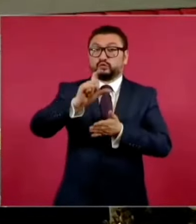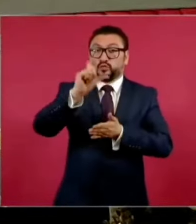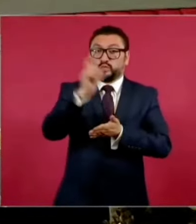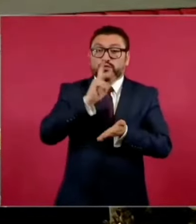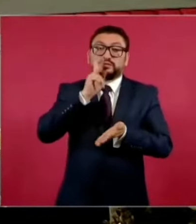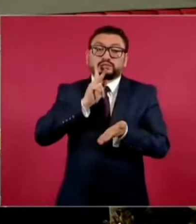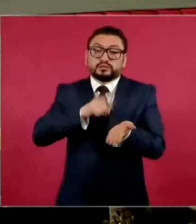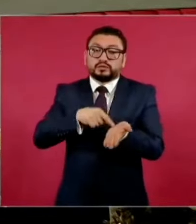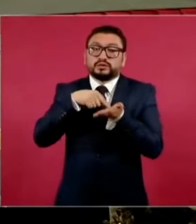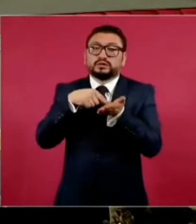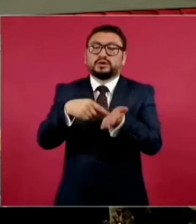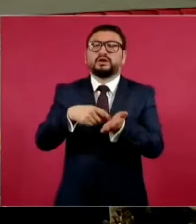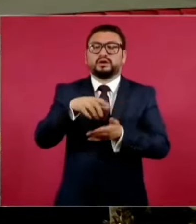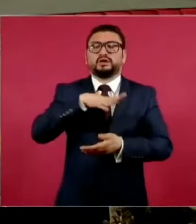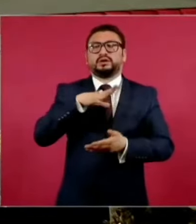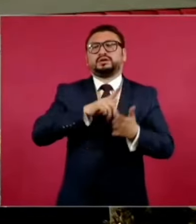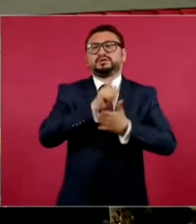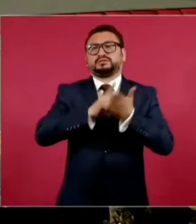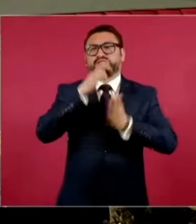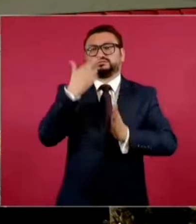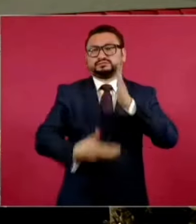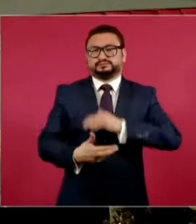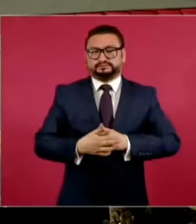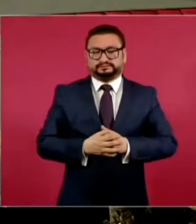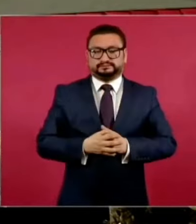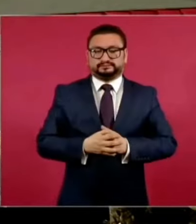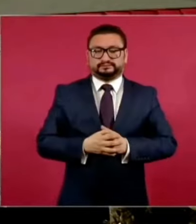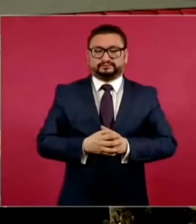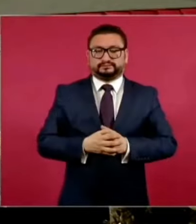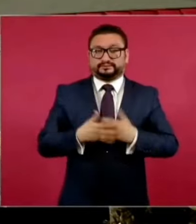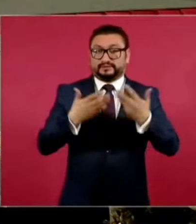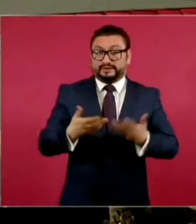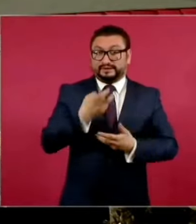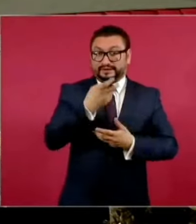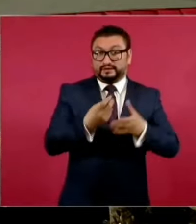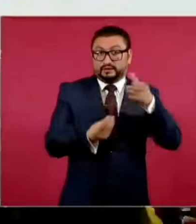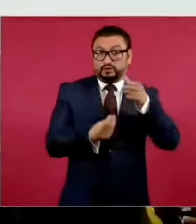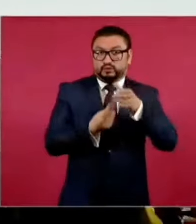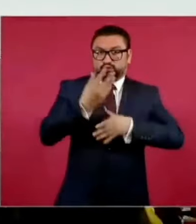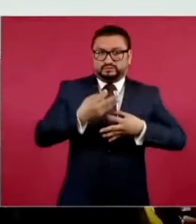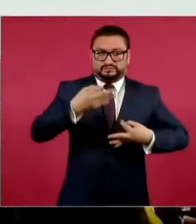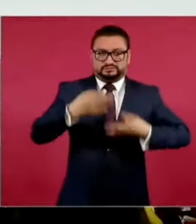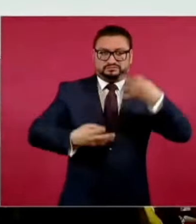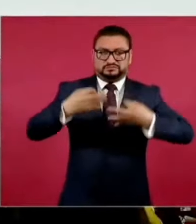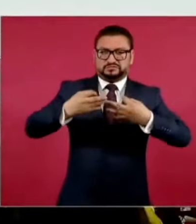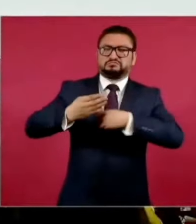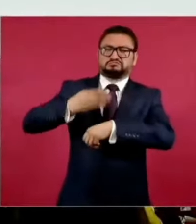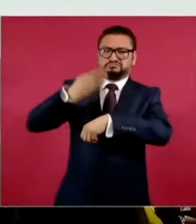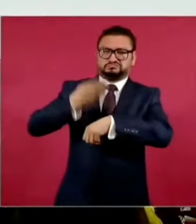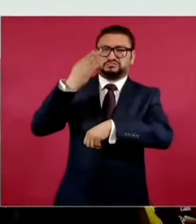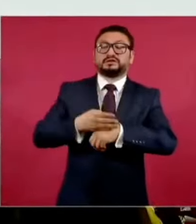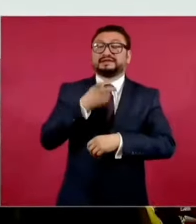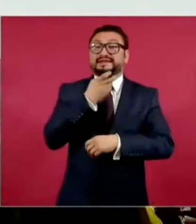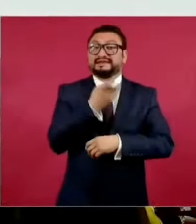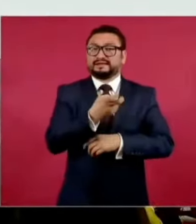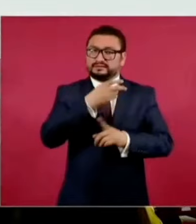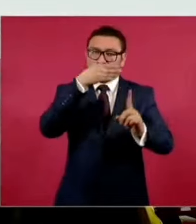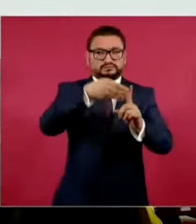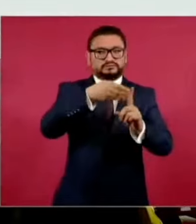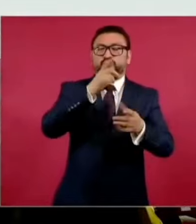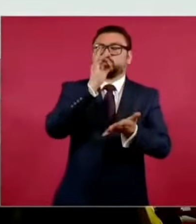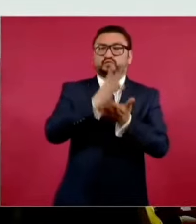actuaciones fuera de la ley. Entonces, tenemos este Tribunal de Disciplina que se va a encargar exclusivamente de la